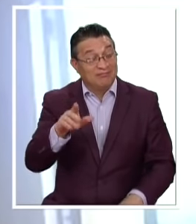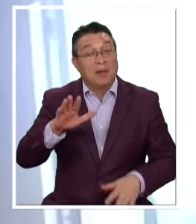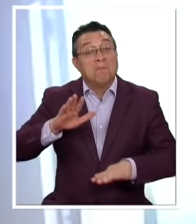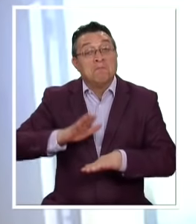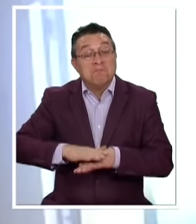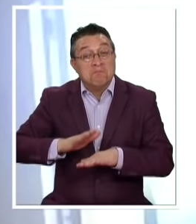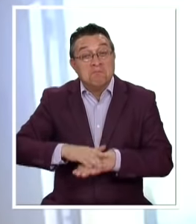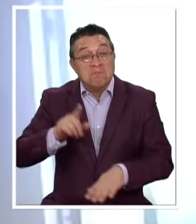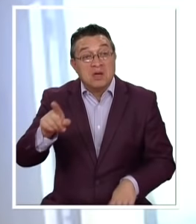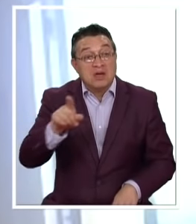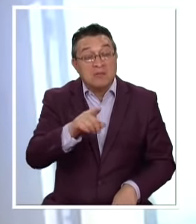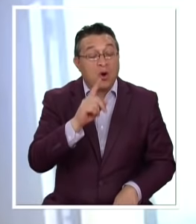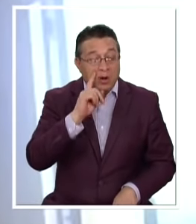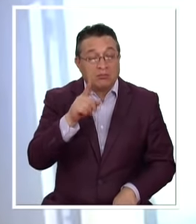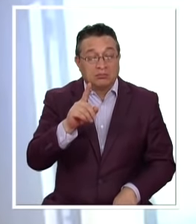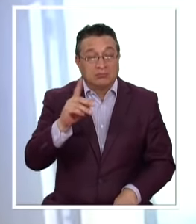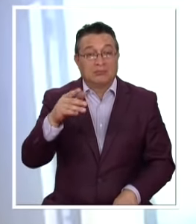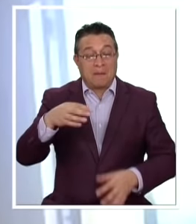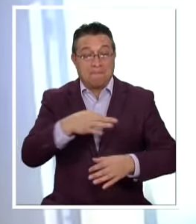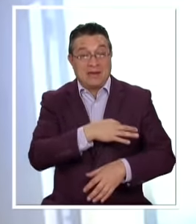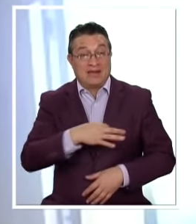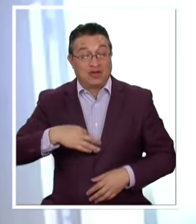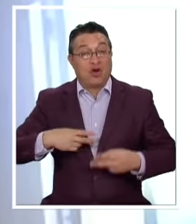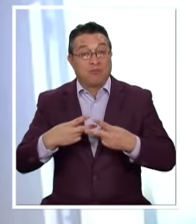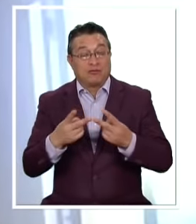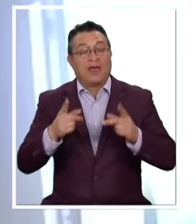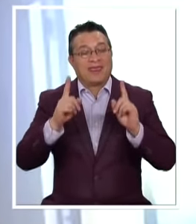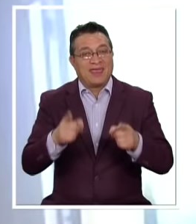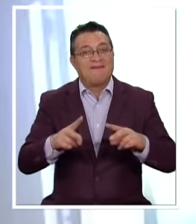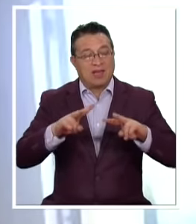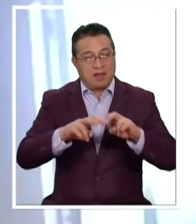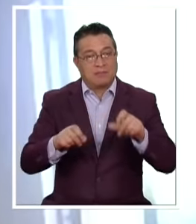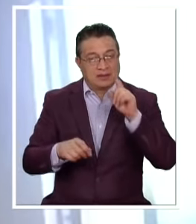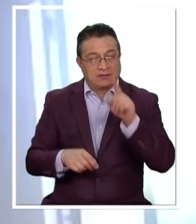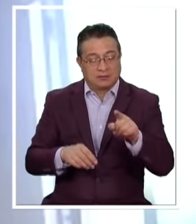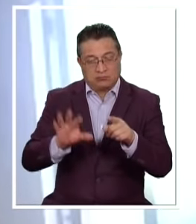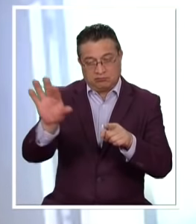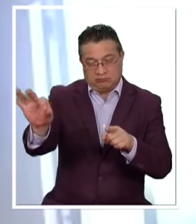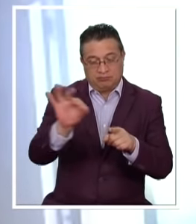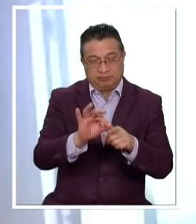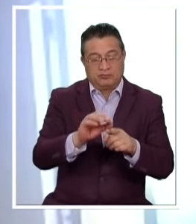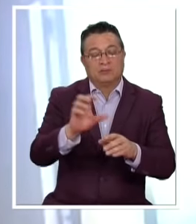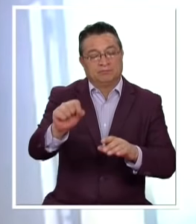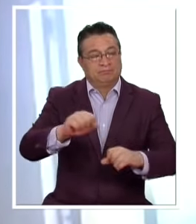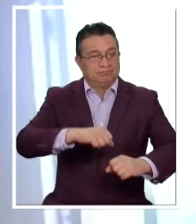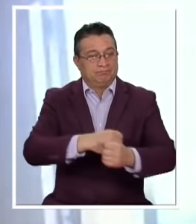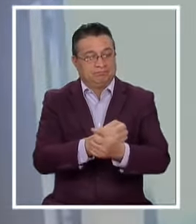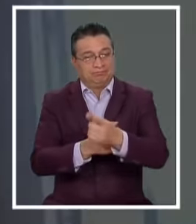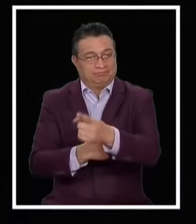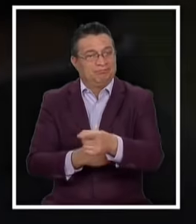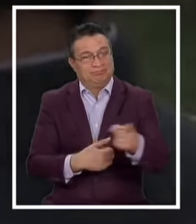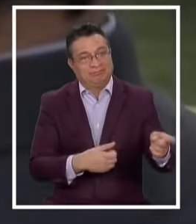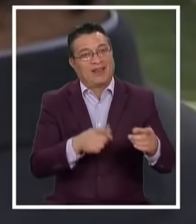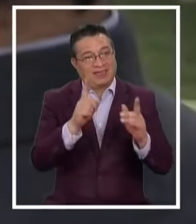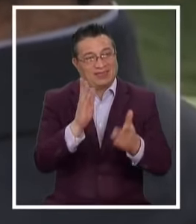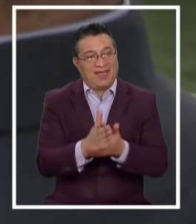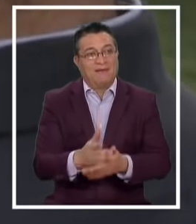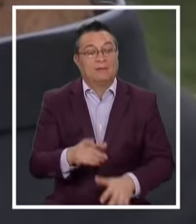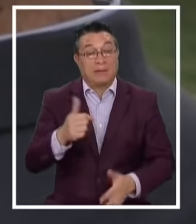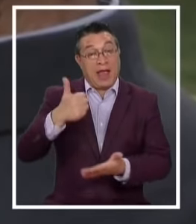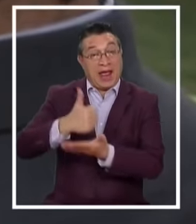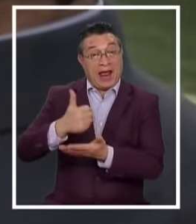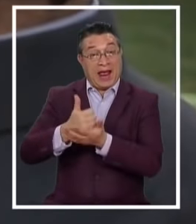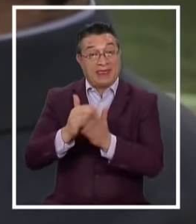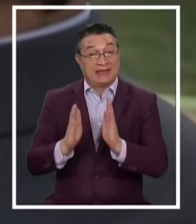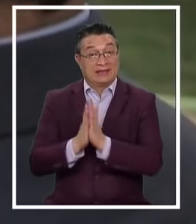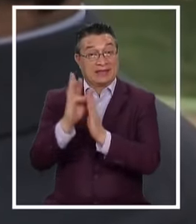la tesis Del Ministerio Público Él tiene que ser Investigado Imputado Formalizado Por estos delitos El alcalde de San